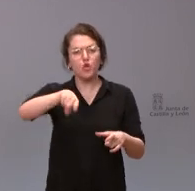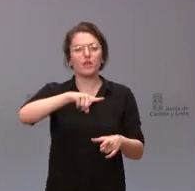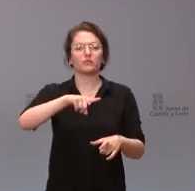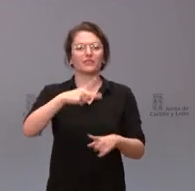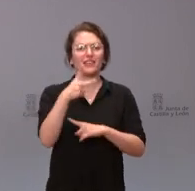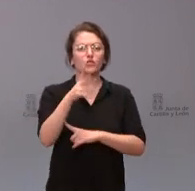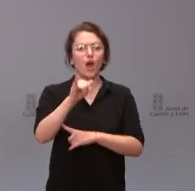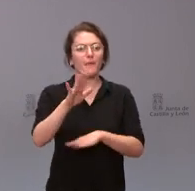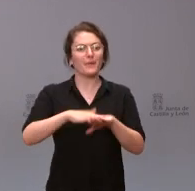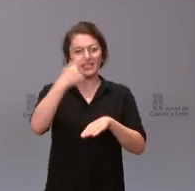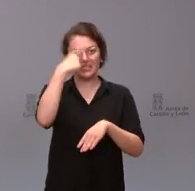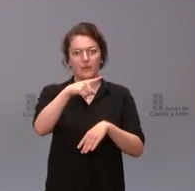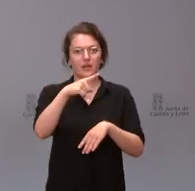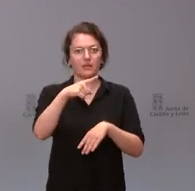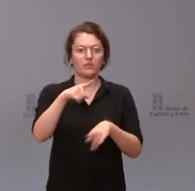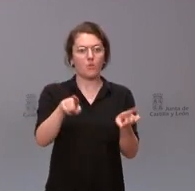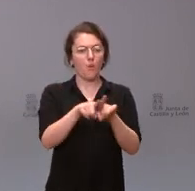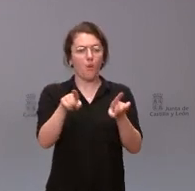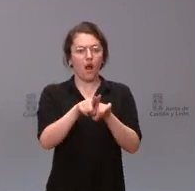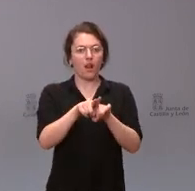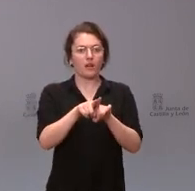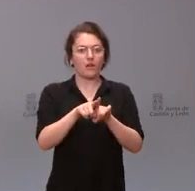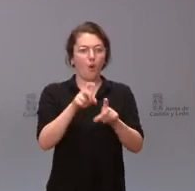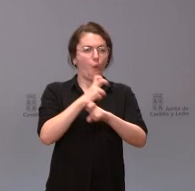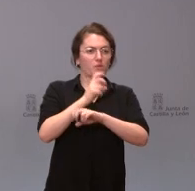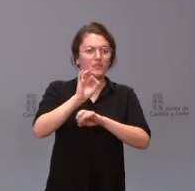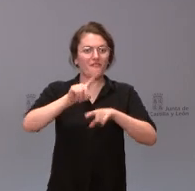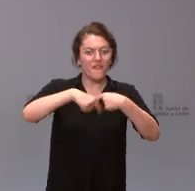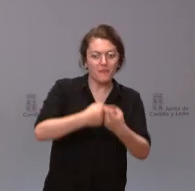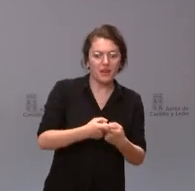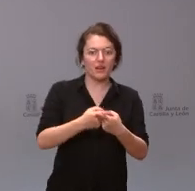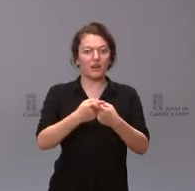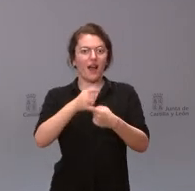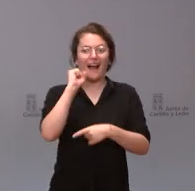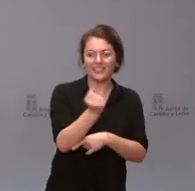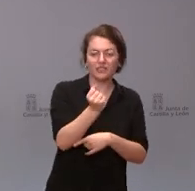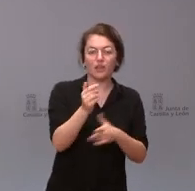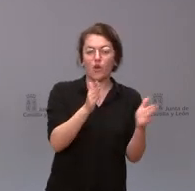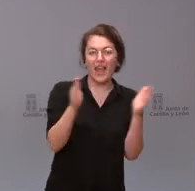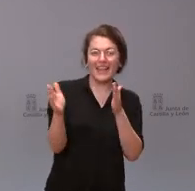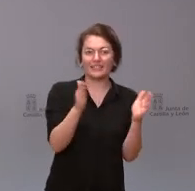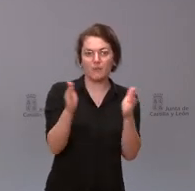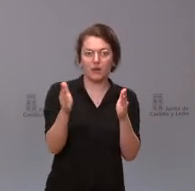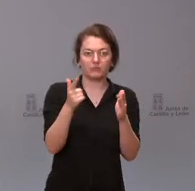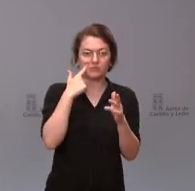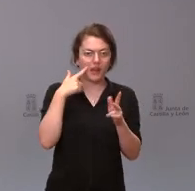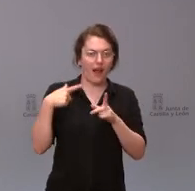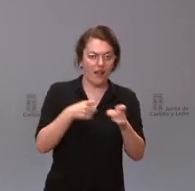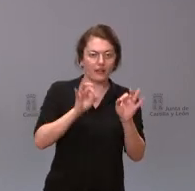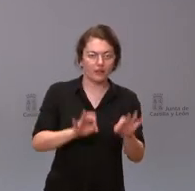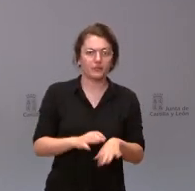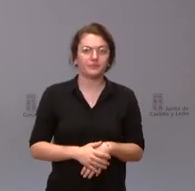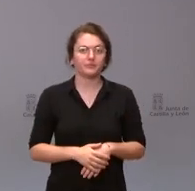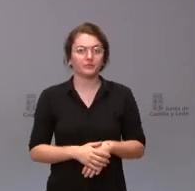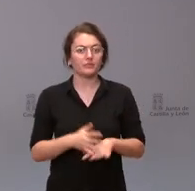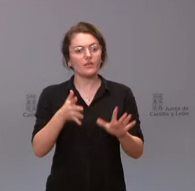dónde están enterrados los restos de sus familiares asesinados durante esos periodos y por